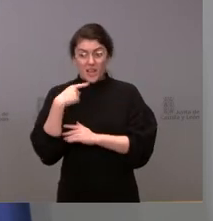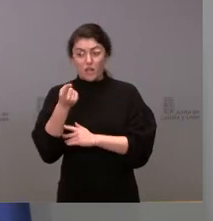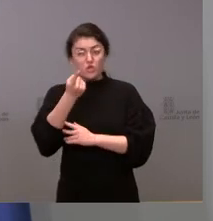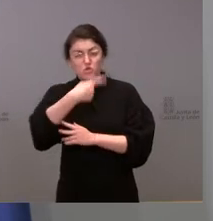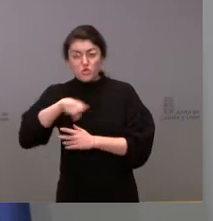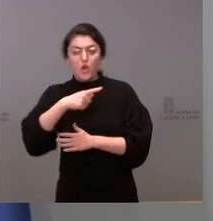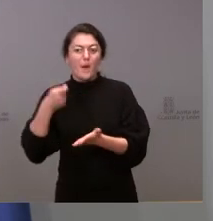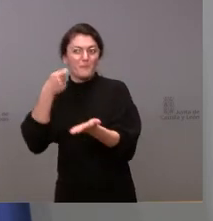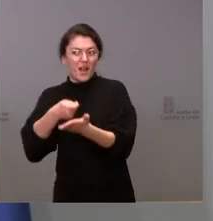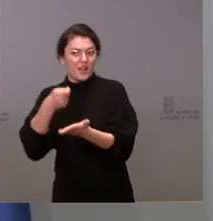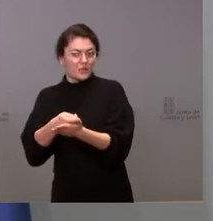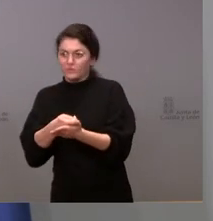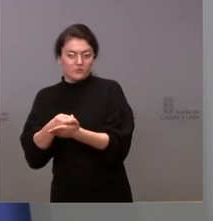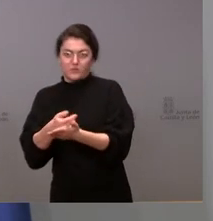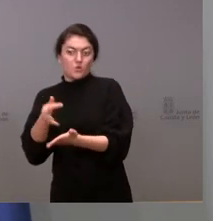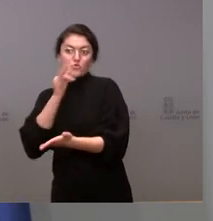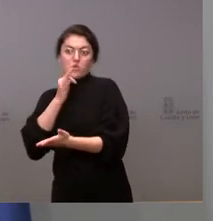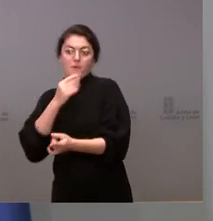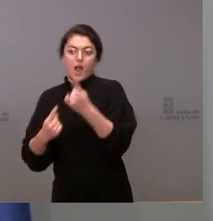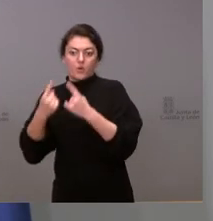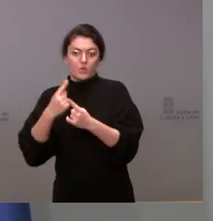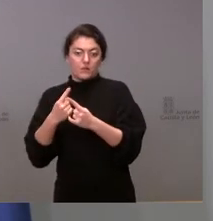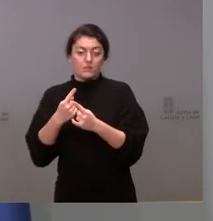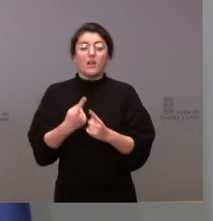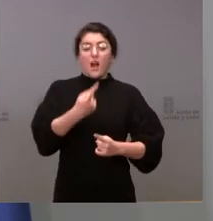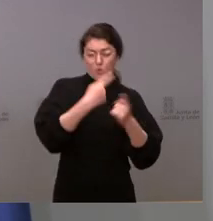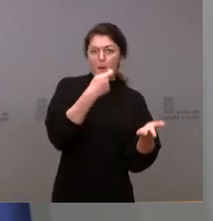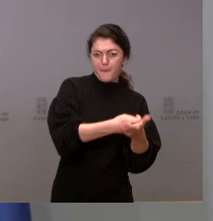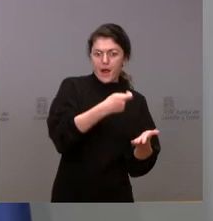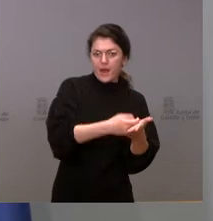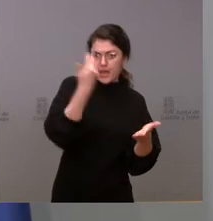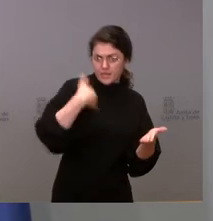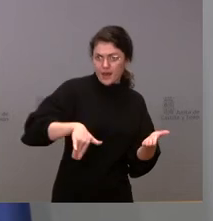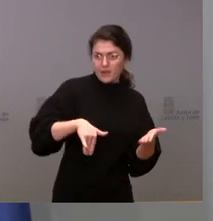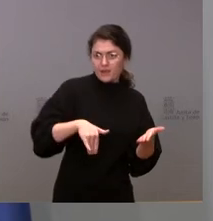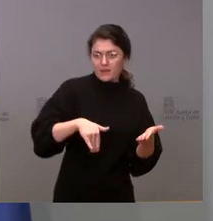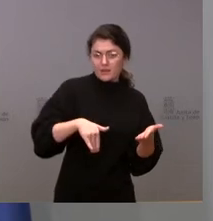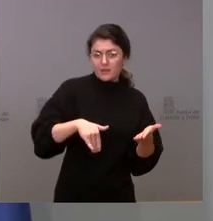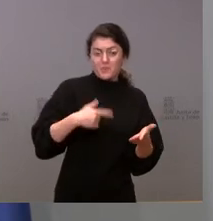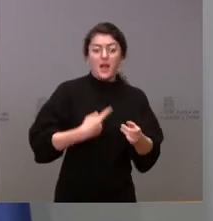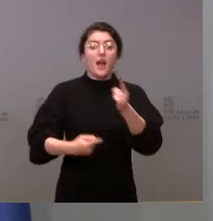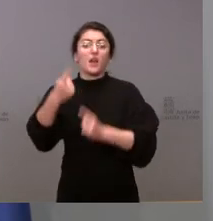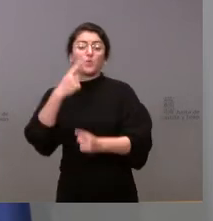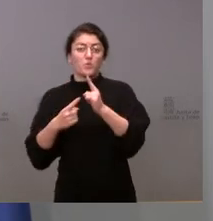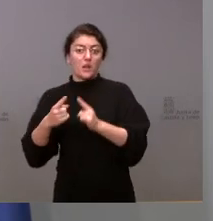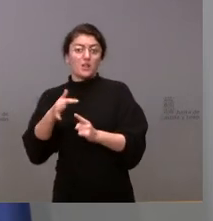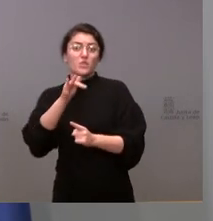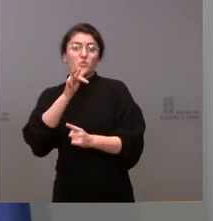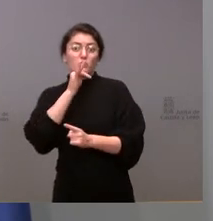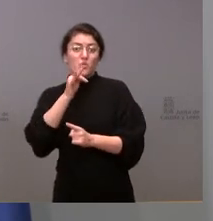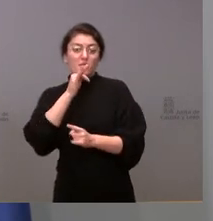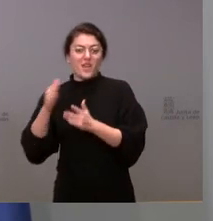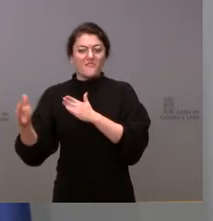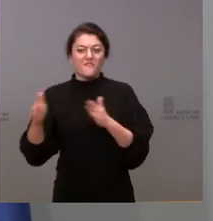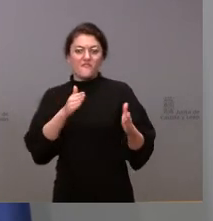Algunas estaban ya pagadas, seguramente muchas de las de menor cuantía y algunas estaban en fase ejecutiva por parte de la propia Administración.